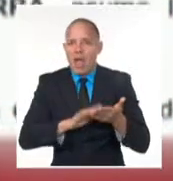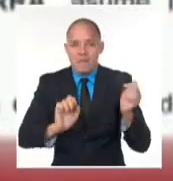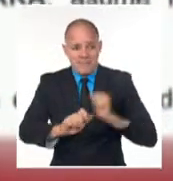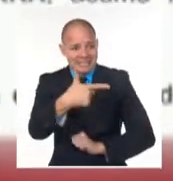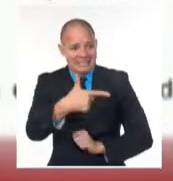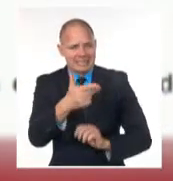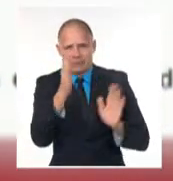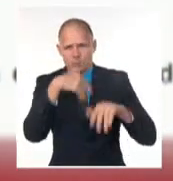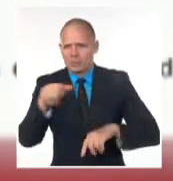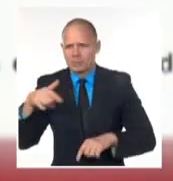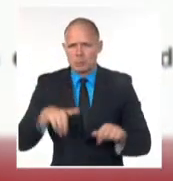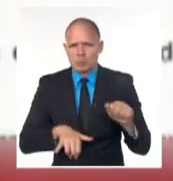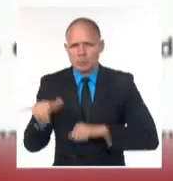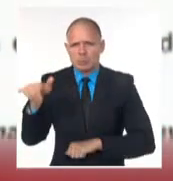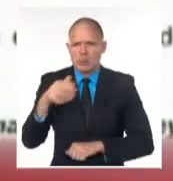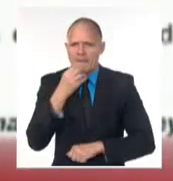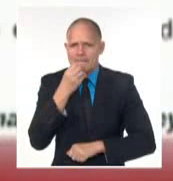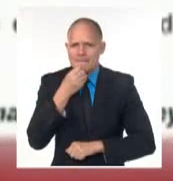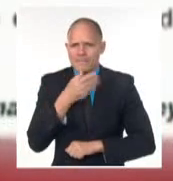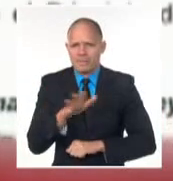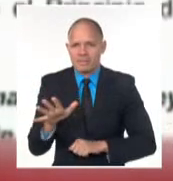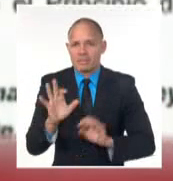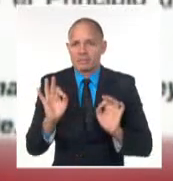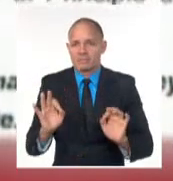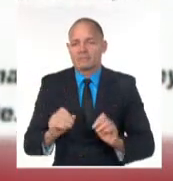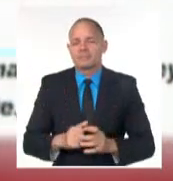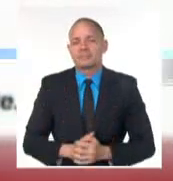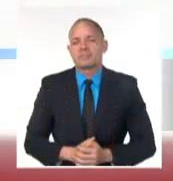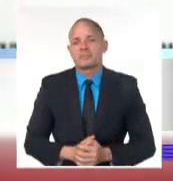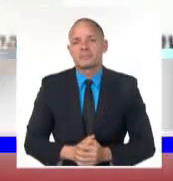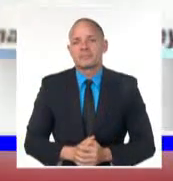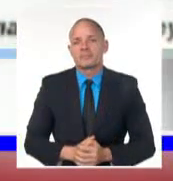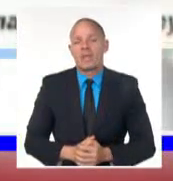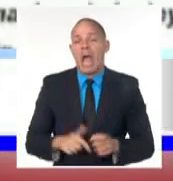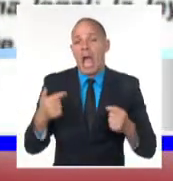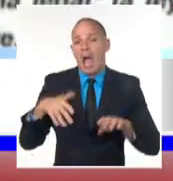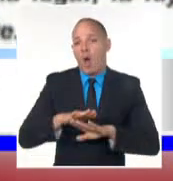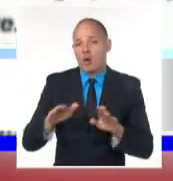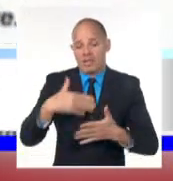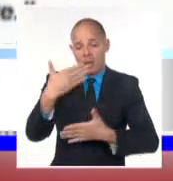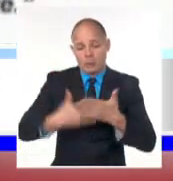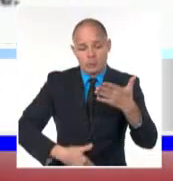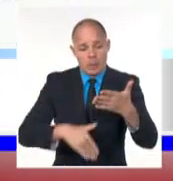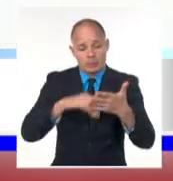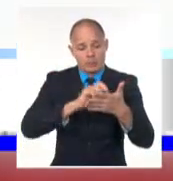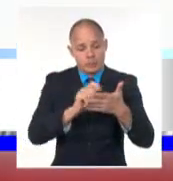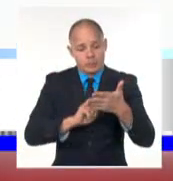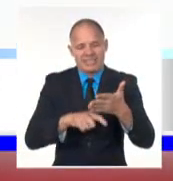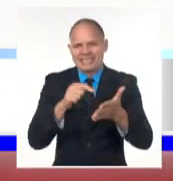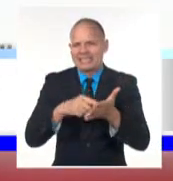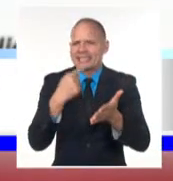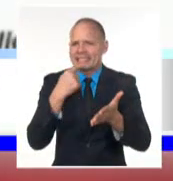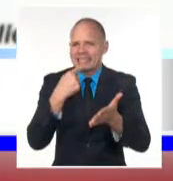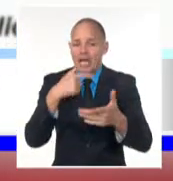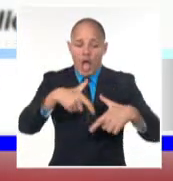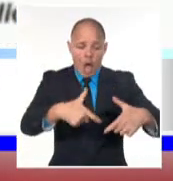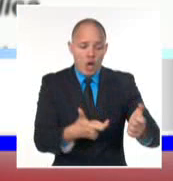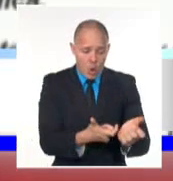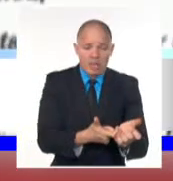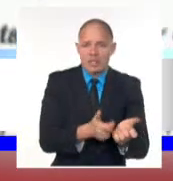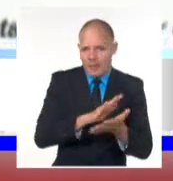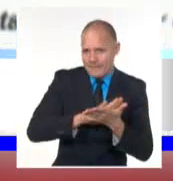para que la sustituyera durante su estancia en el extranjero. El texto presentado explica que si bien el Congreso autorizó su ausencia,